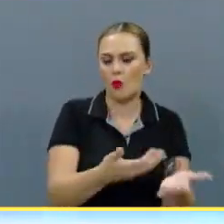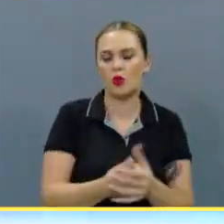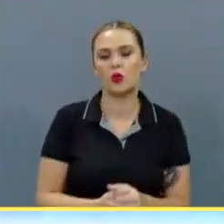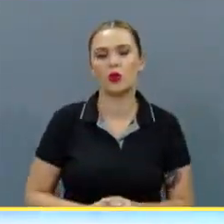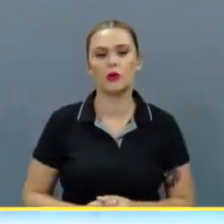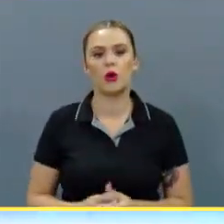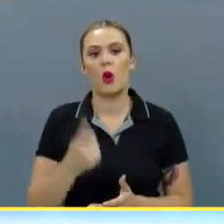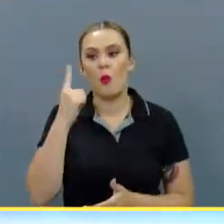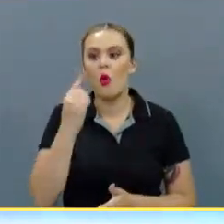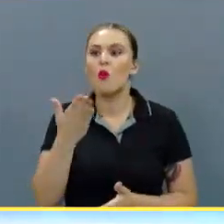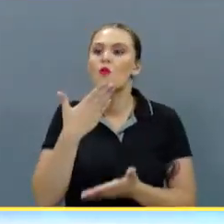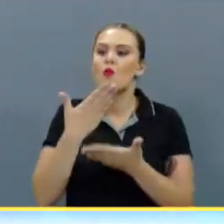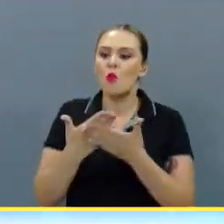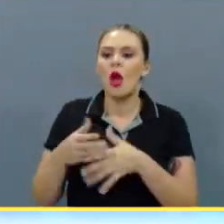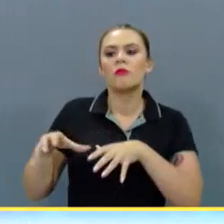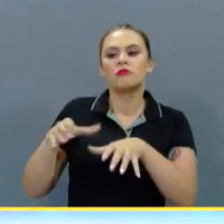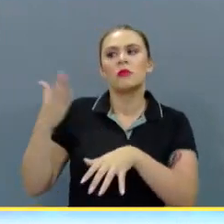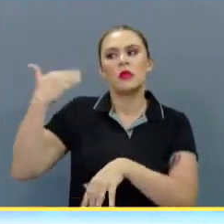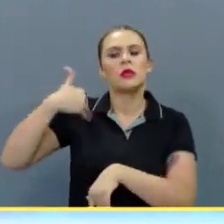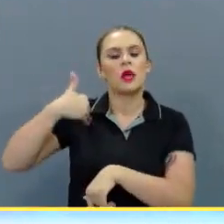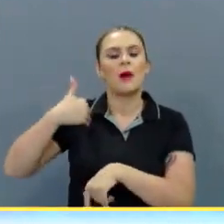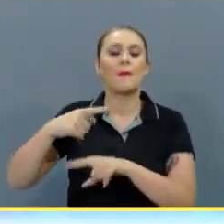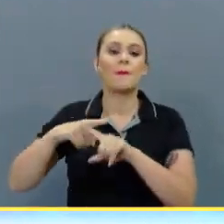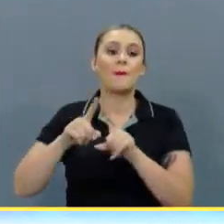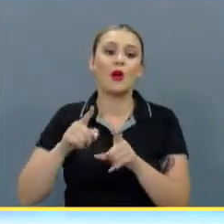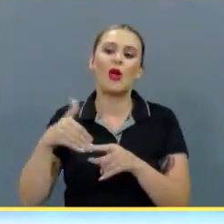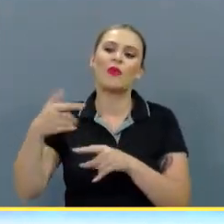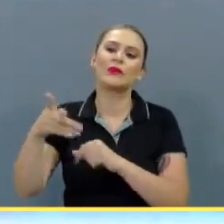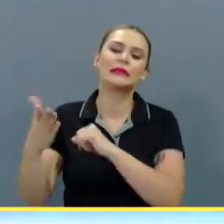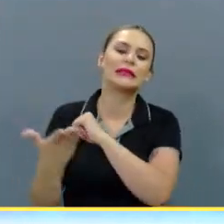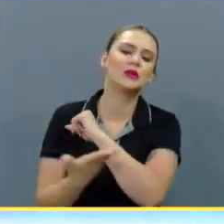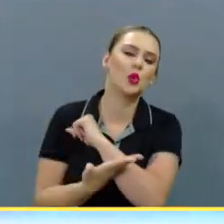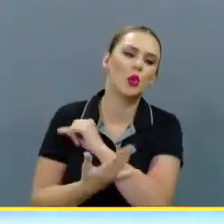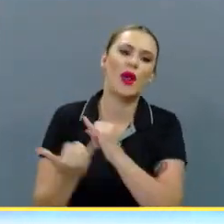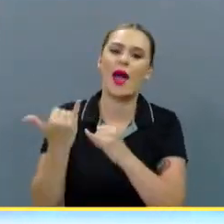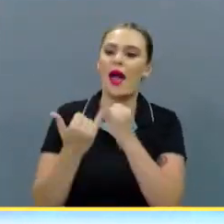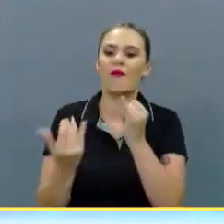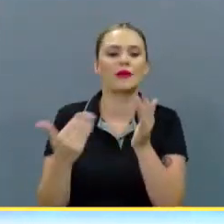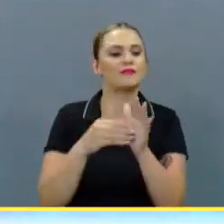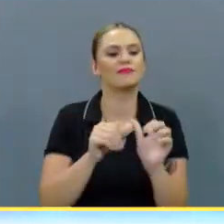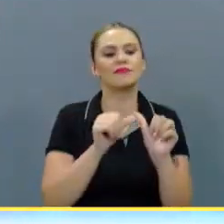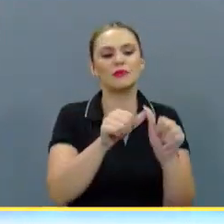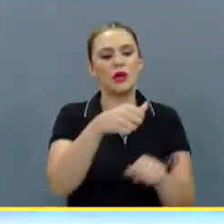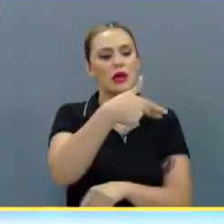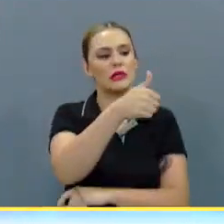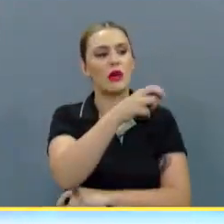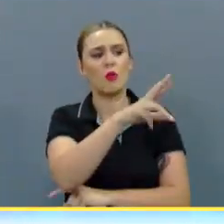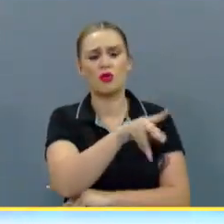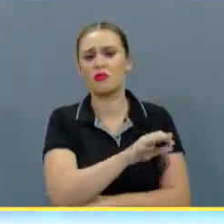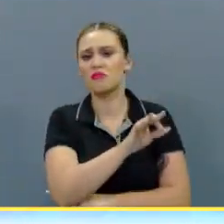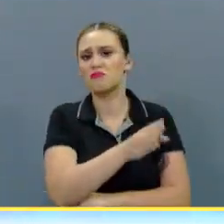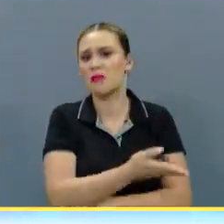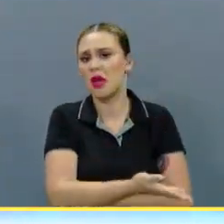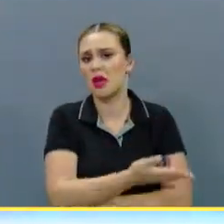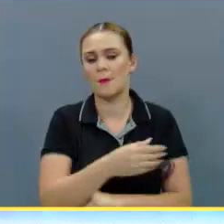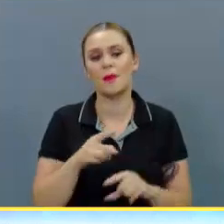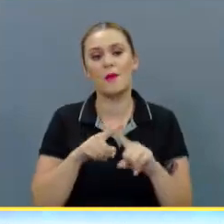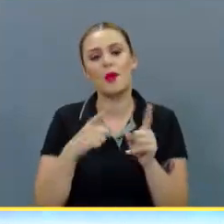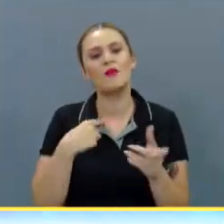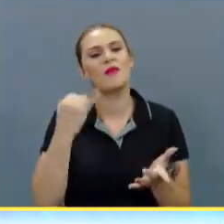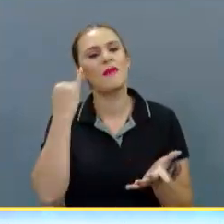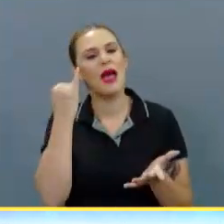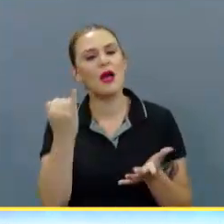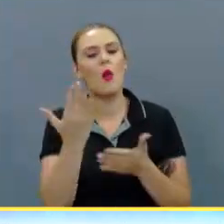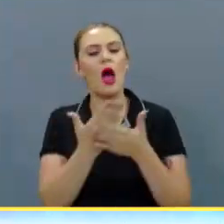por la buena actuación que tenía y todo esto. Luego él se lesiona y al final nunca regresa porque Kevin Chamorro estaba bien. Pero me